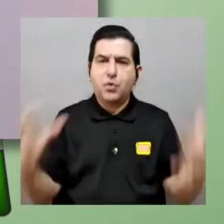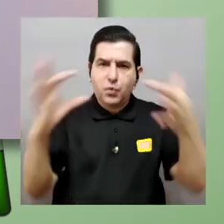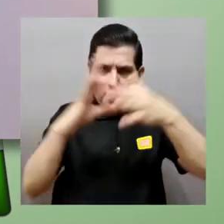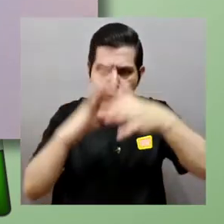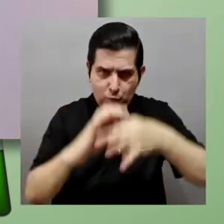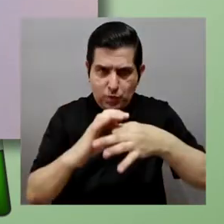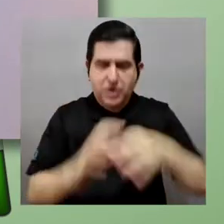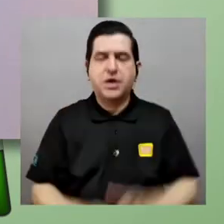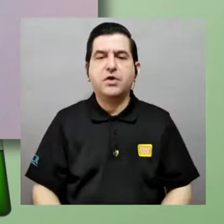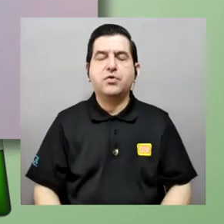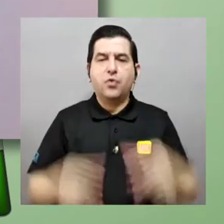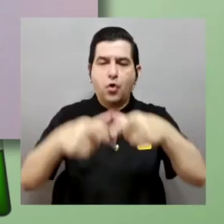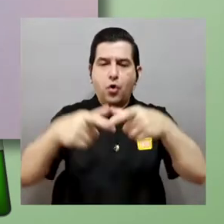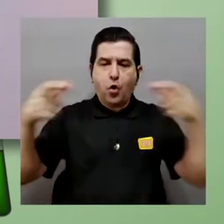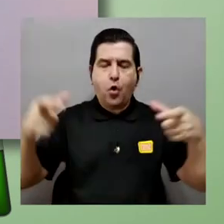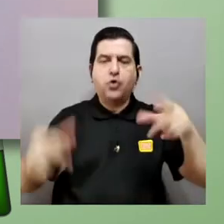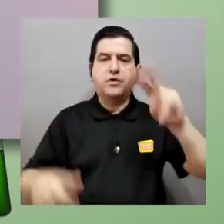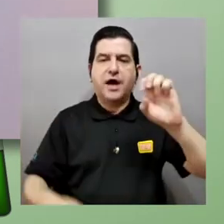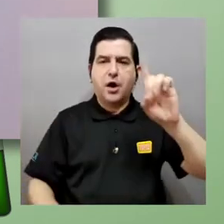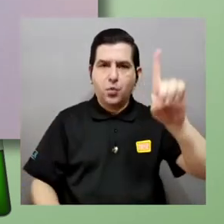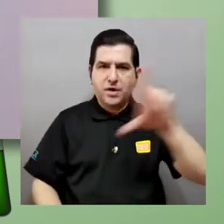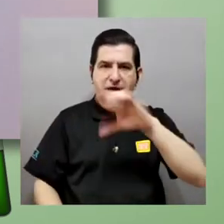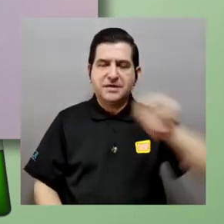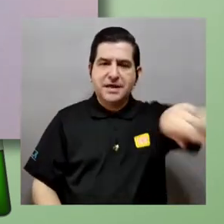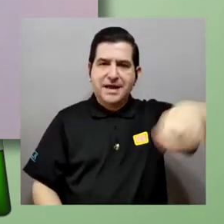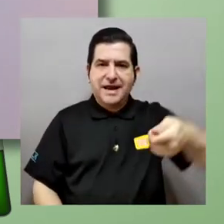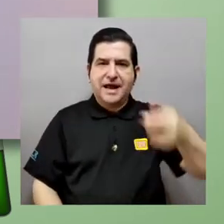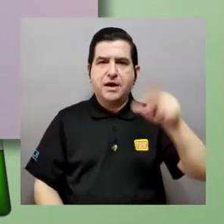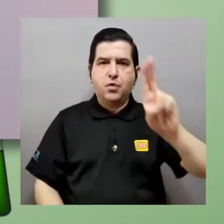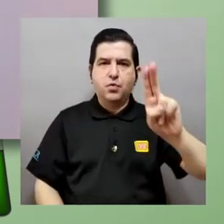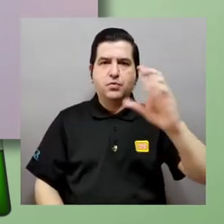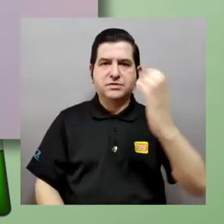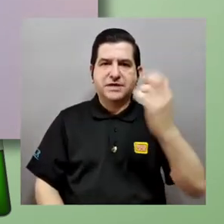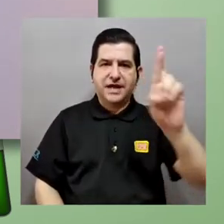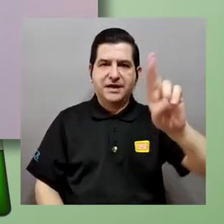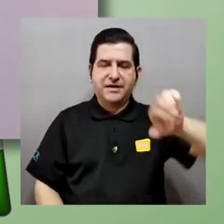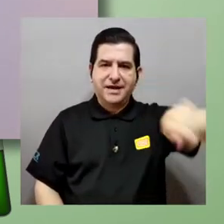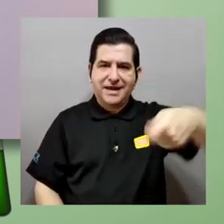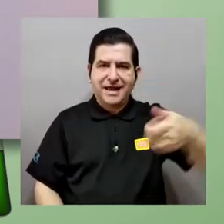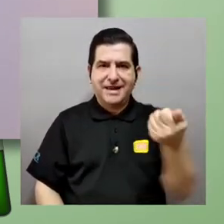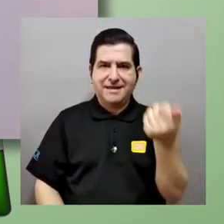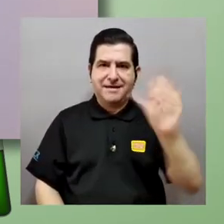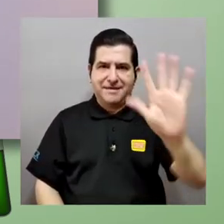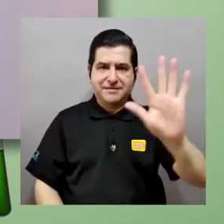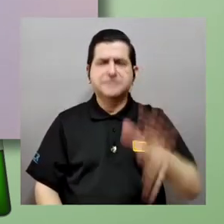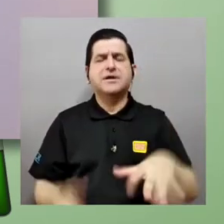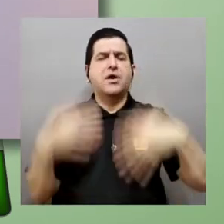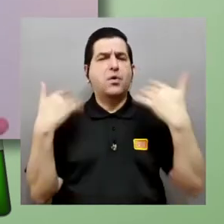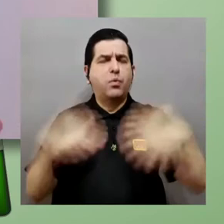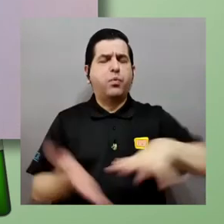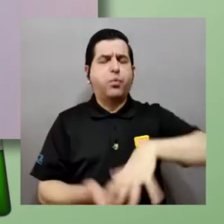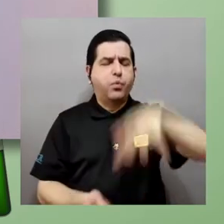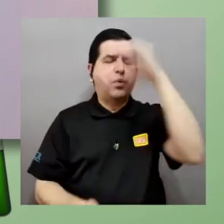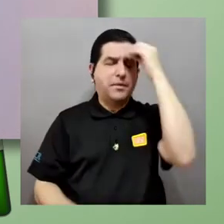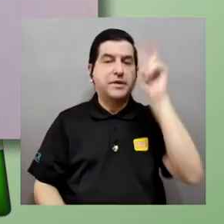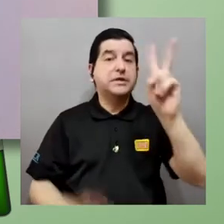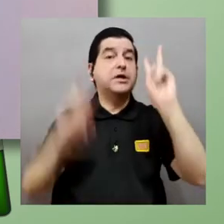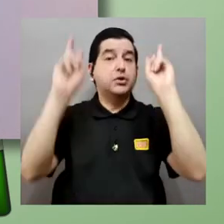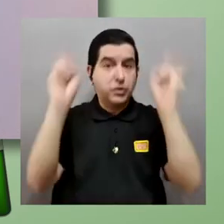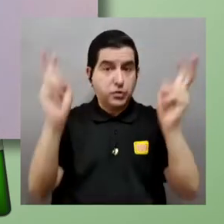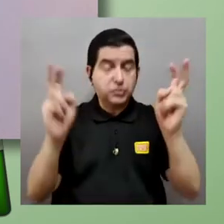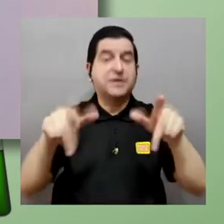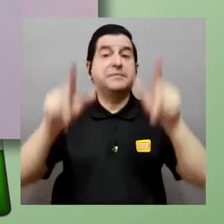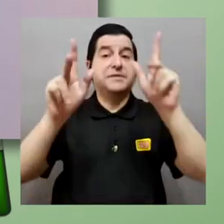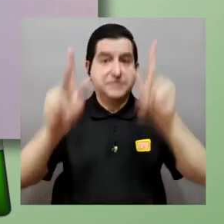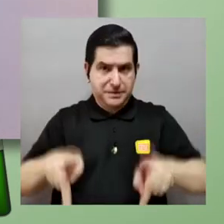que también conjunta onda unet y canal de la usr canal 15 vamos a aprender muchísimo hoy con dos